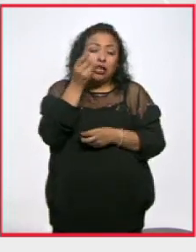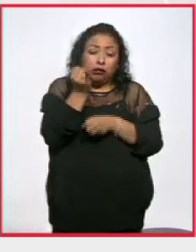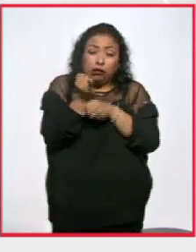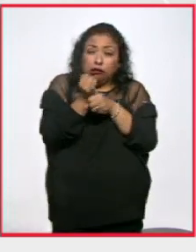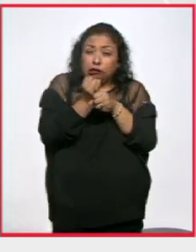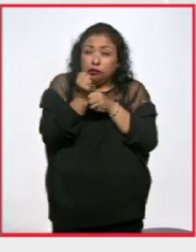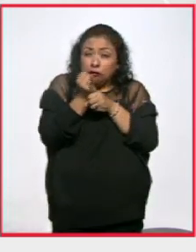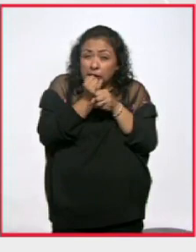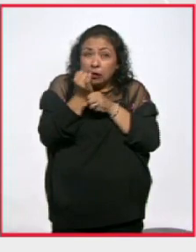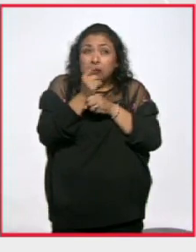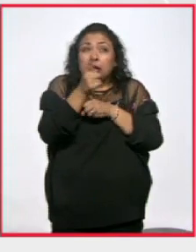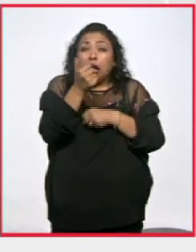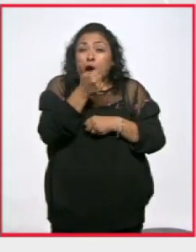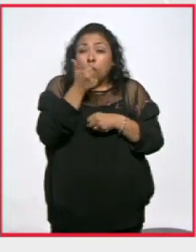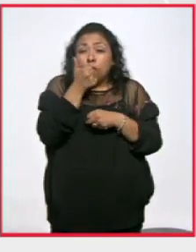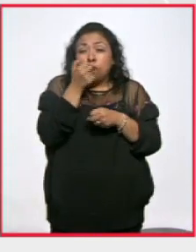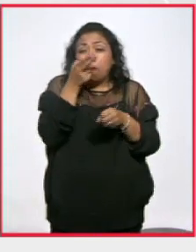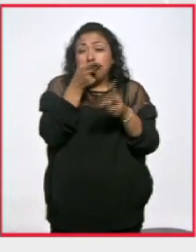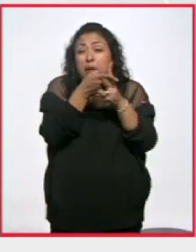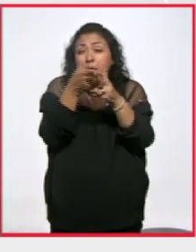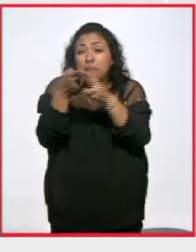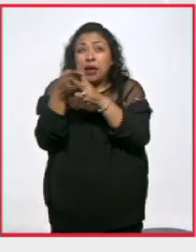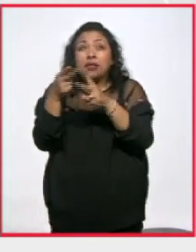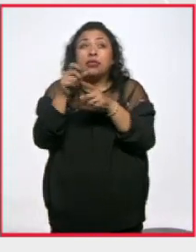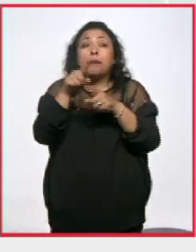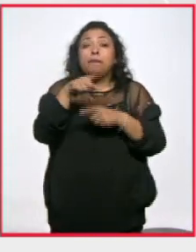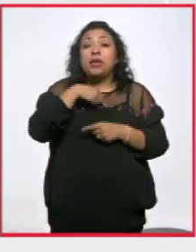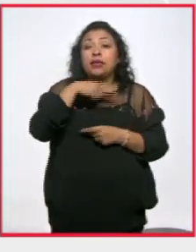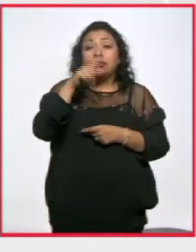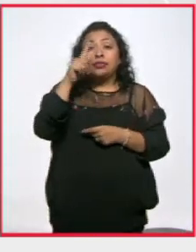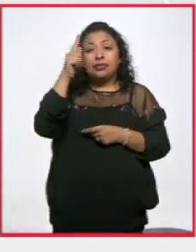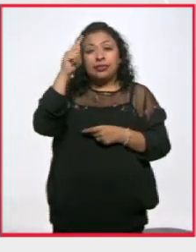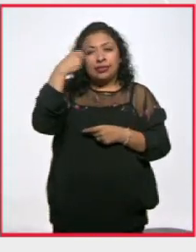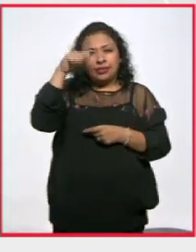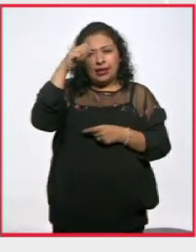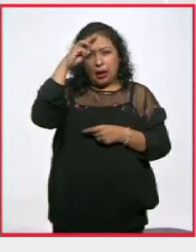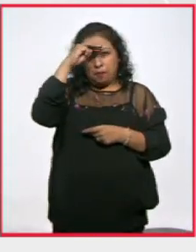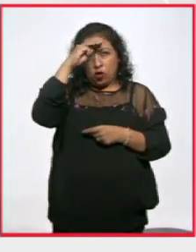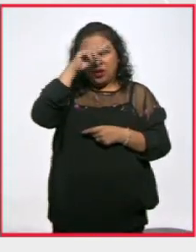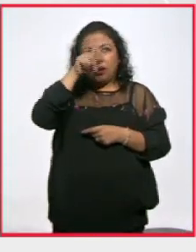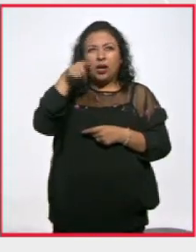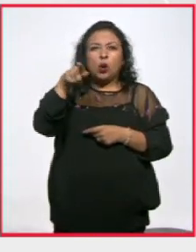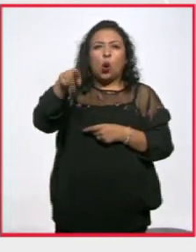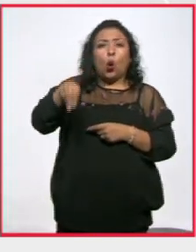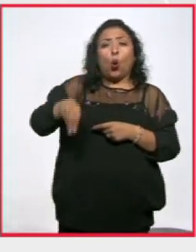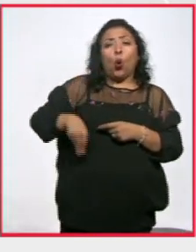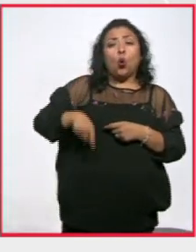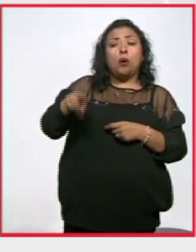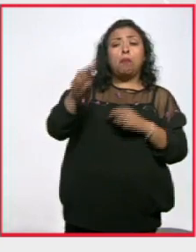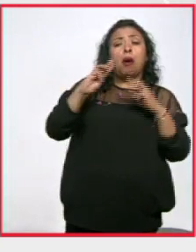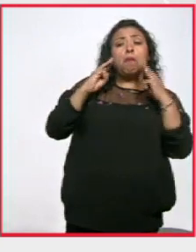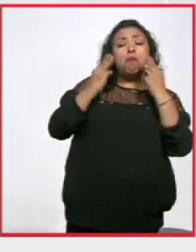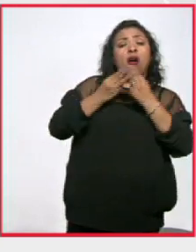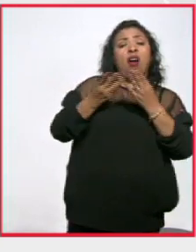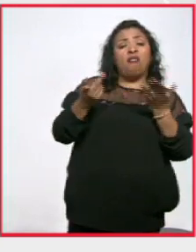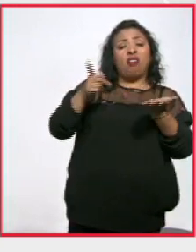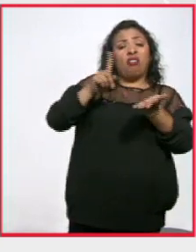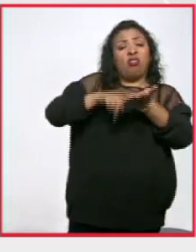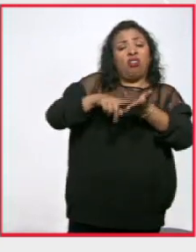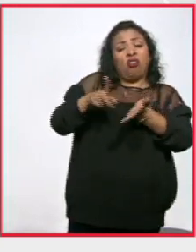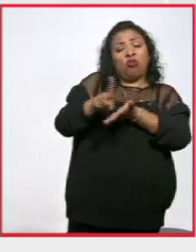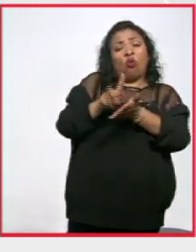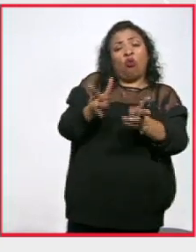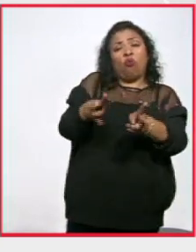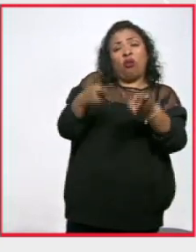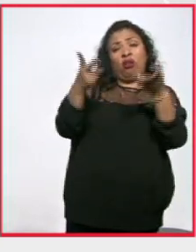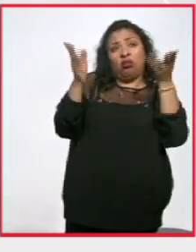estudiantes que fueron masacrados del Tecno en Monterrey. Y después acusados como narcotraficantes. integrantes de algún grupo de